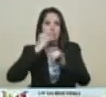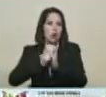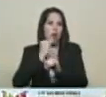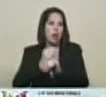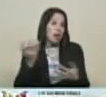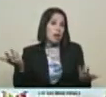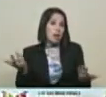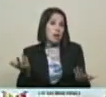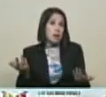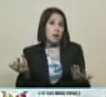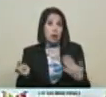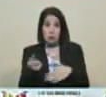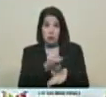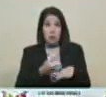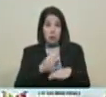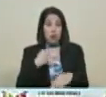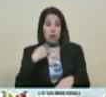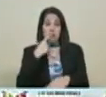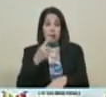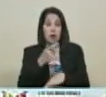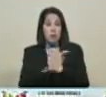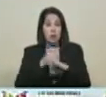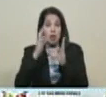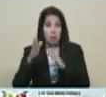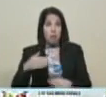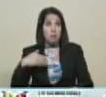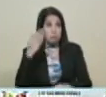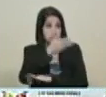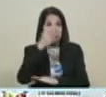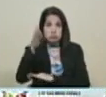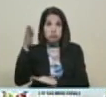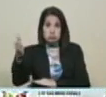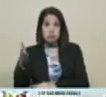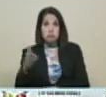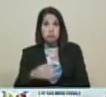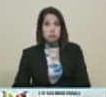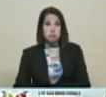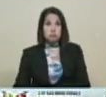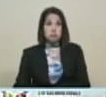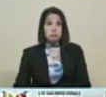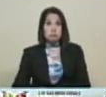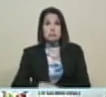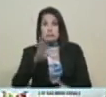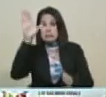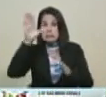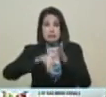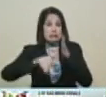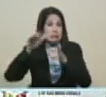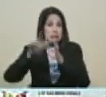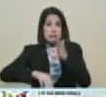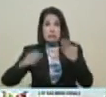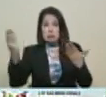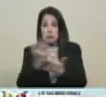gobernador Víctor Clark que fuera Aruba y Curazao. Porque en Aruba y Curazao nos están desmembrando